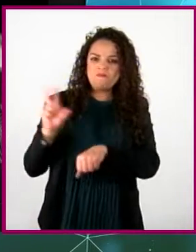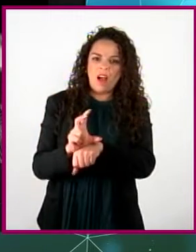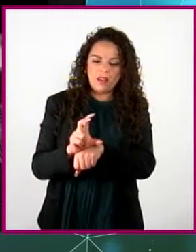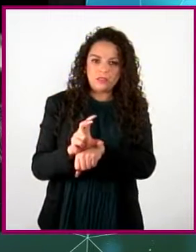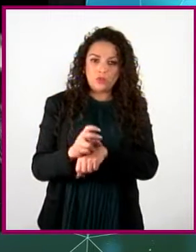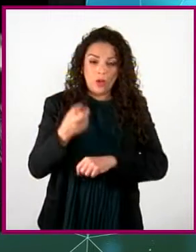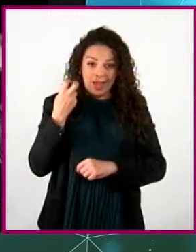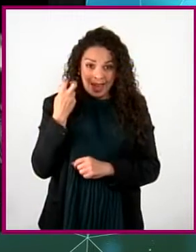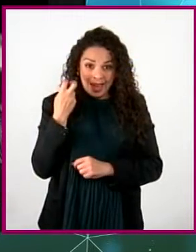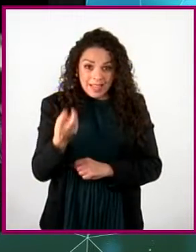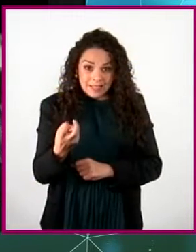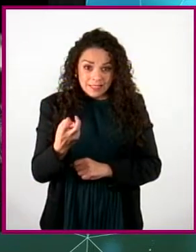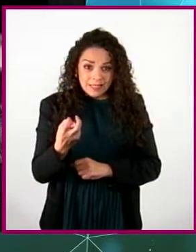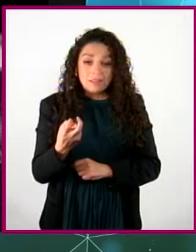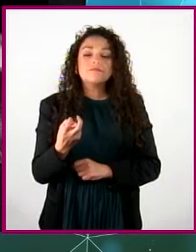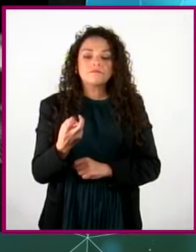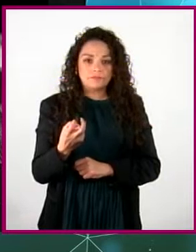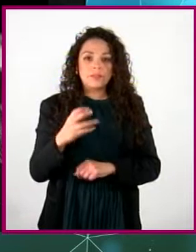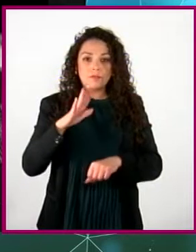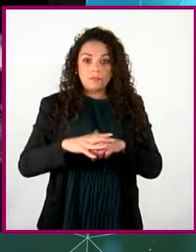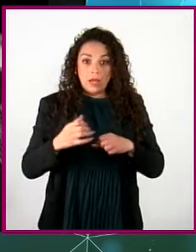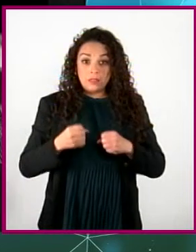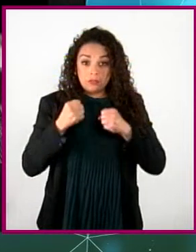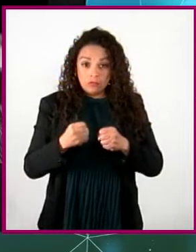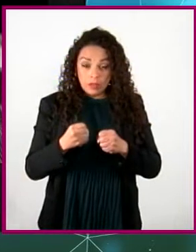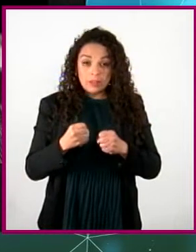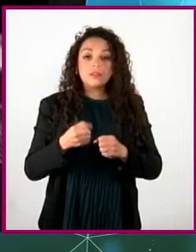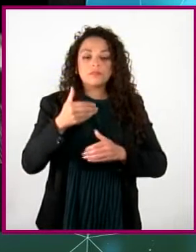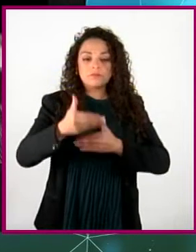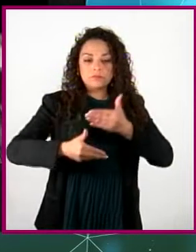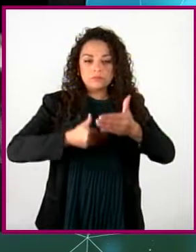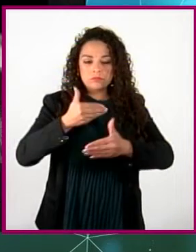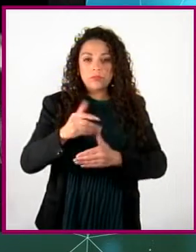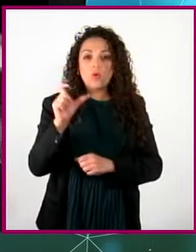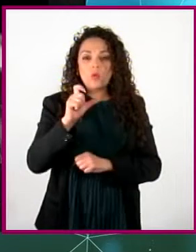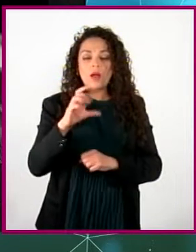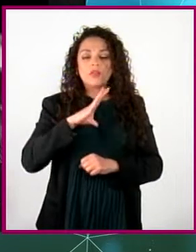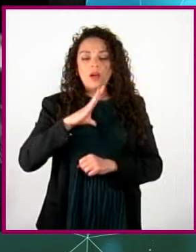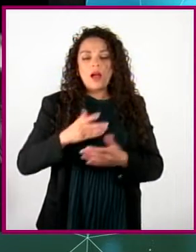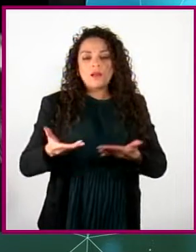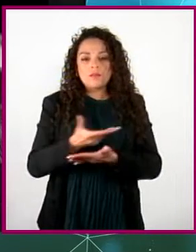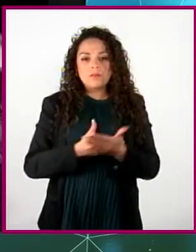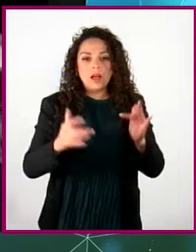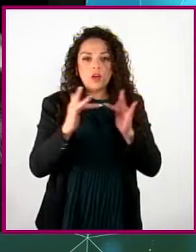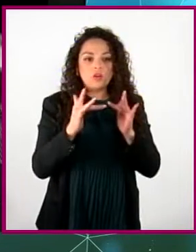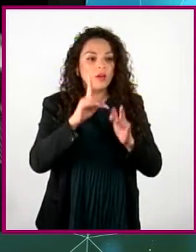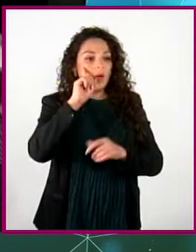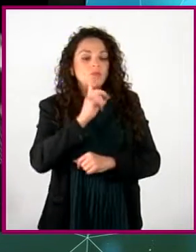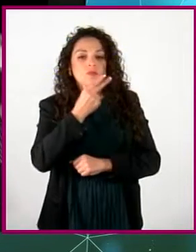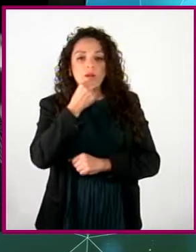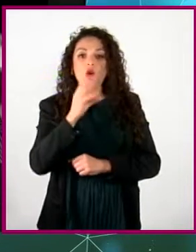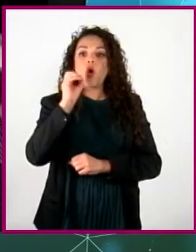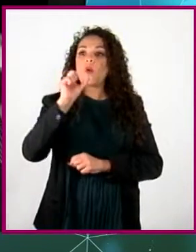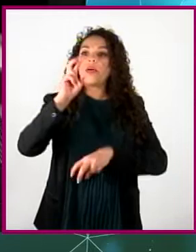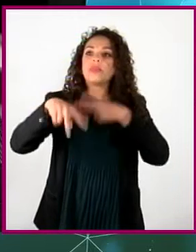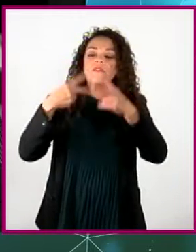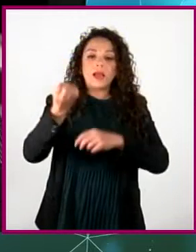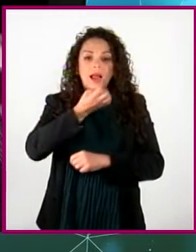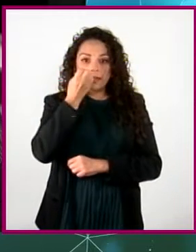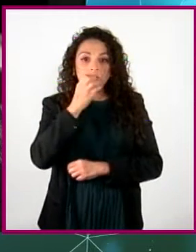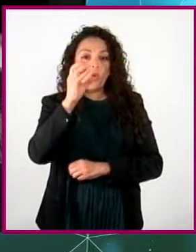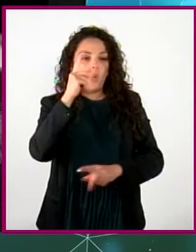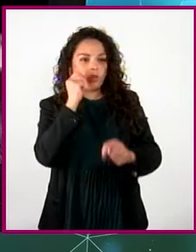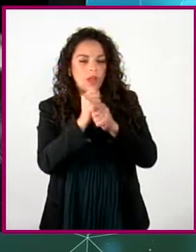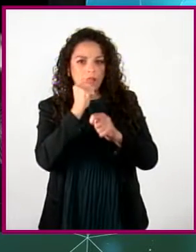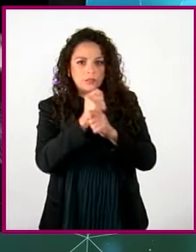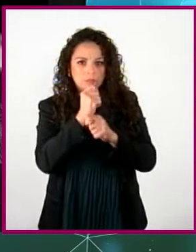comportamiento se van afianzando en la interacción de los hombres y de las mujeres cuando asisten a la escuela, cuando se trasladan en el transporte